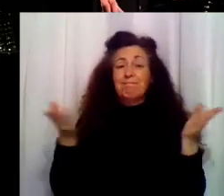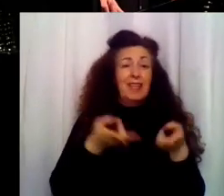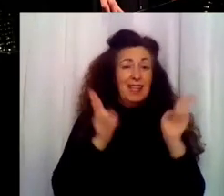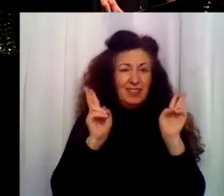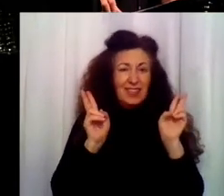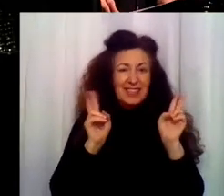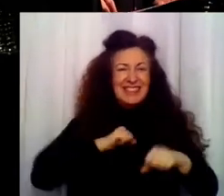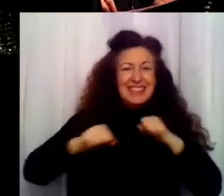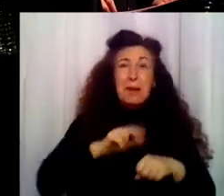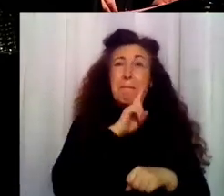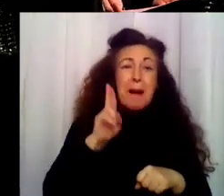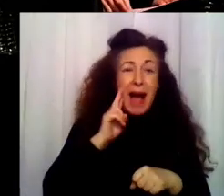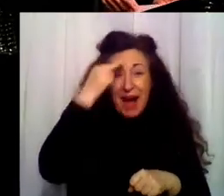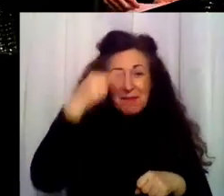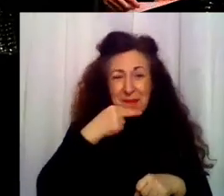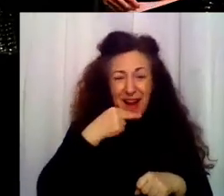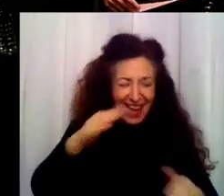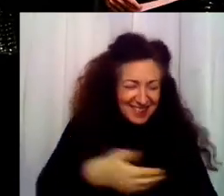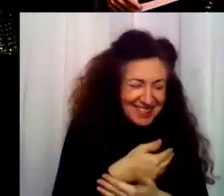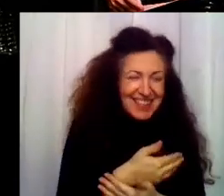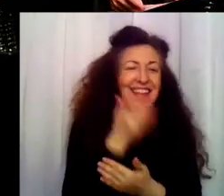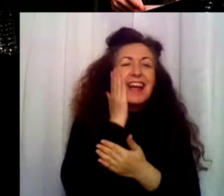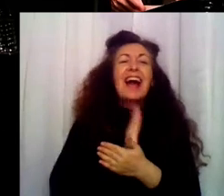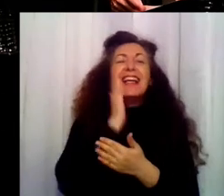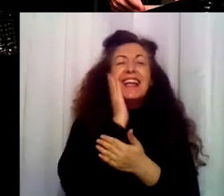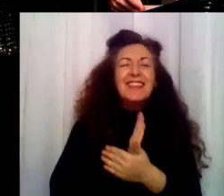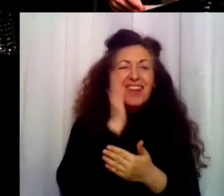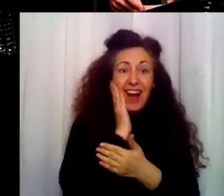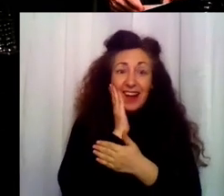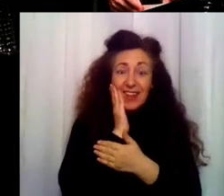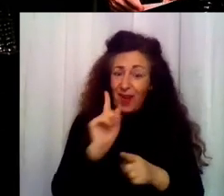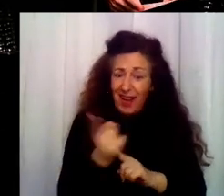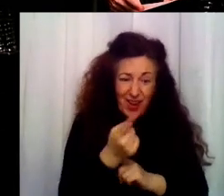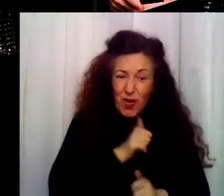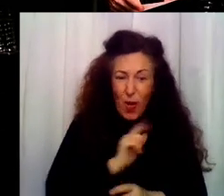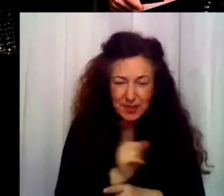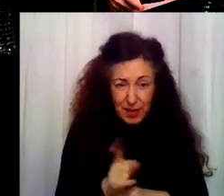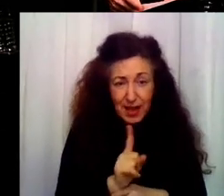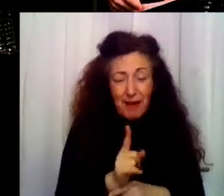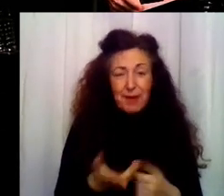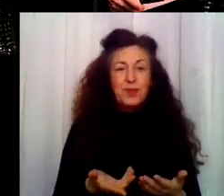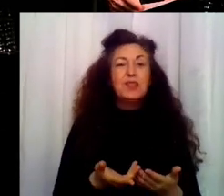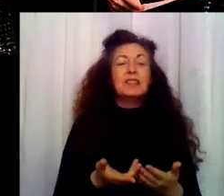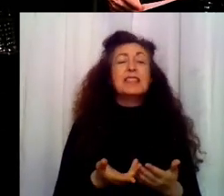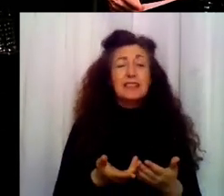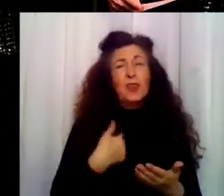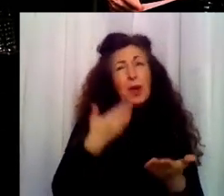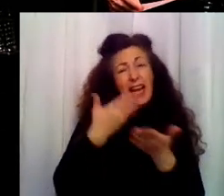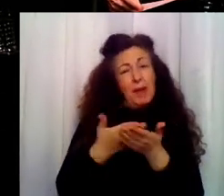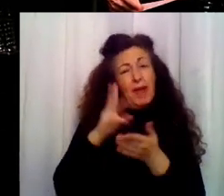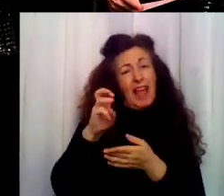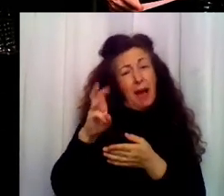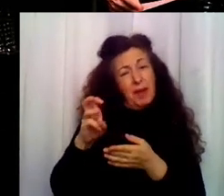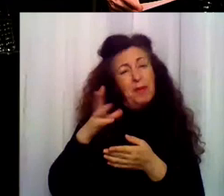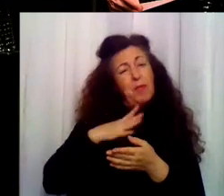Mamá. Papá. Cariño. Hijo, no le esperábamos. No, es que le pedí a Pepe que me